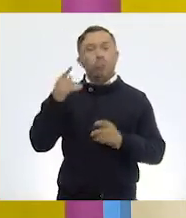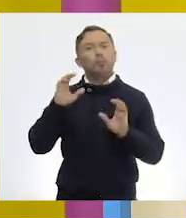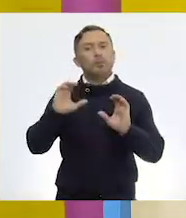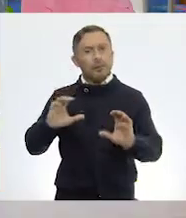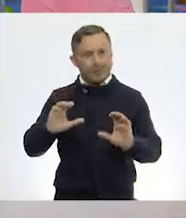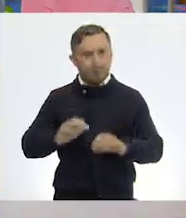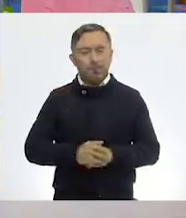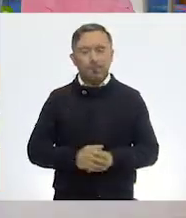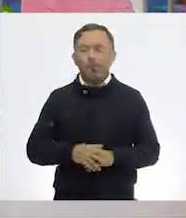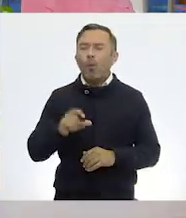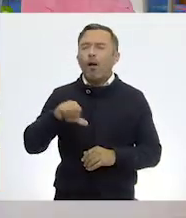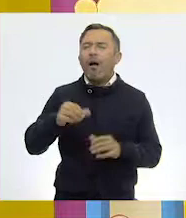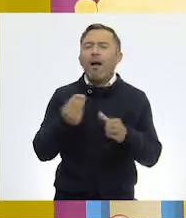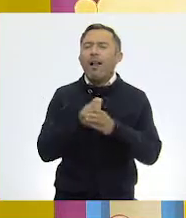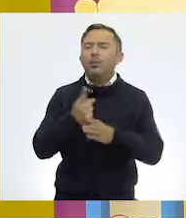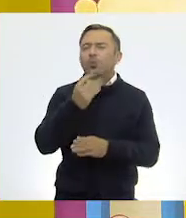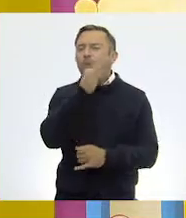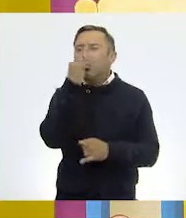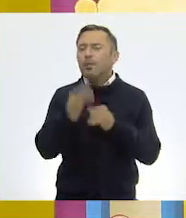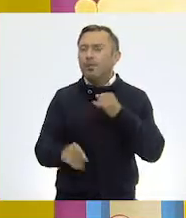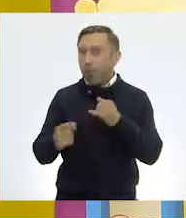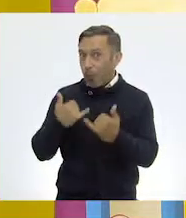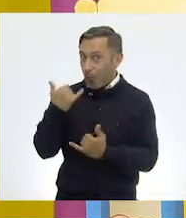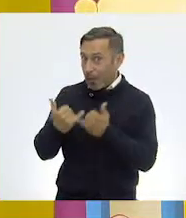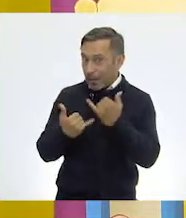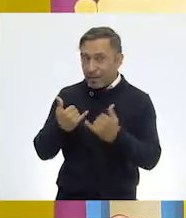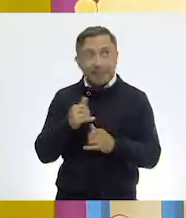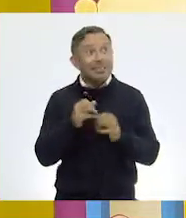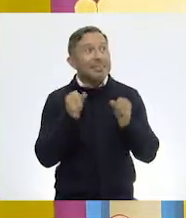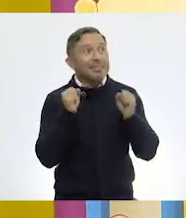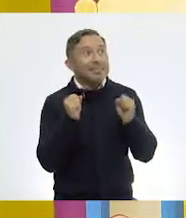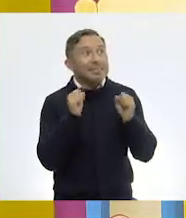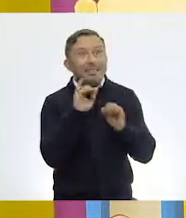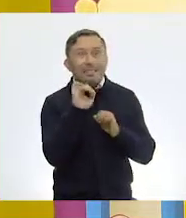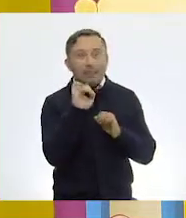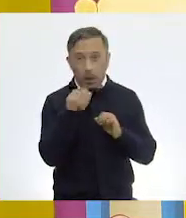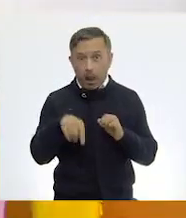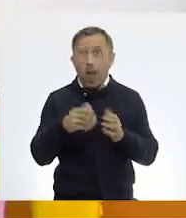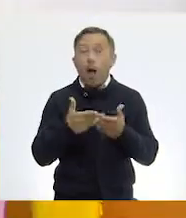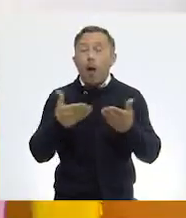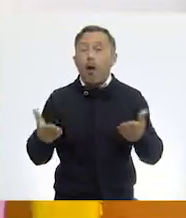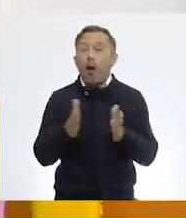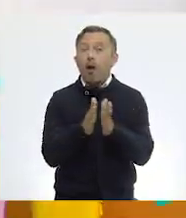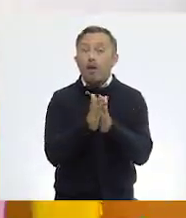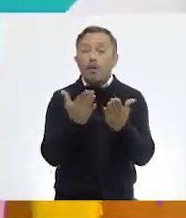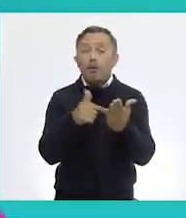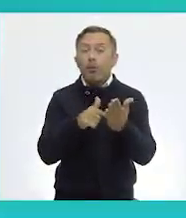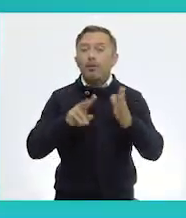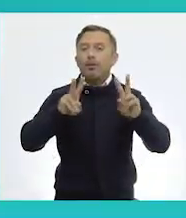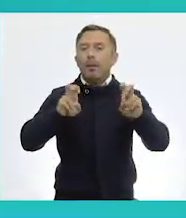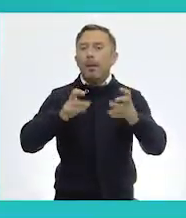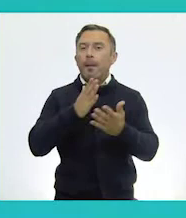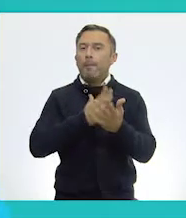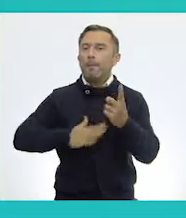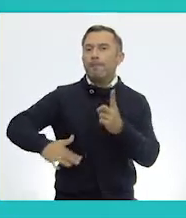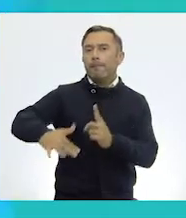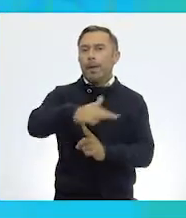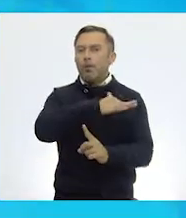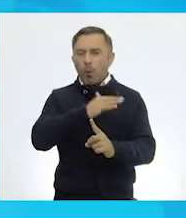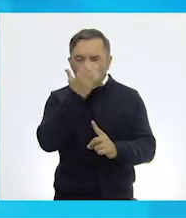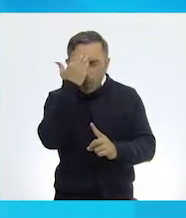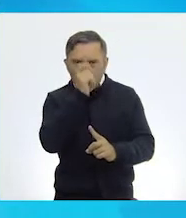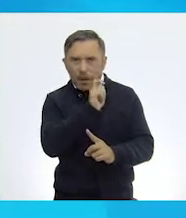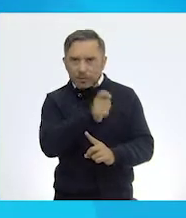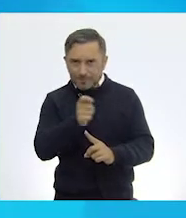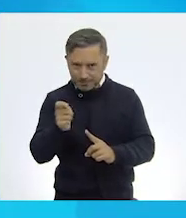quiero que juguemos, ¡Sí! Vamos a trabajar con nuestro libro de conocimiento del medio. ¡Perfecto! Así que preparen su material